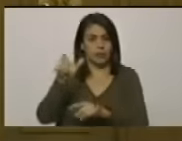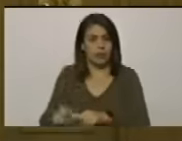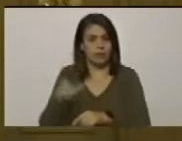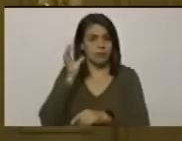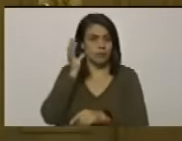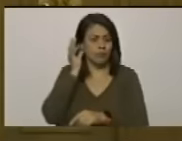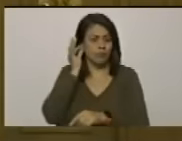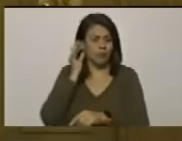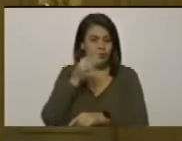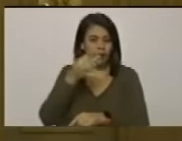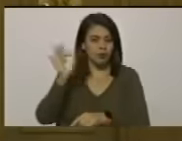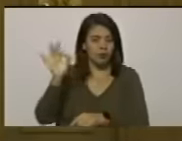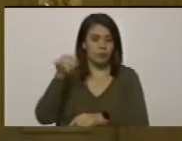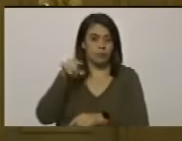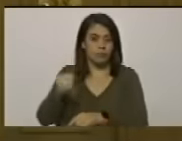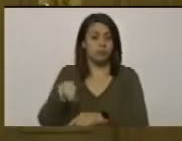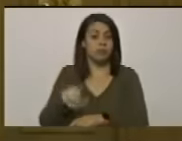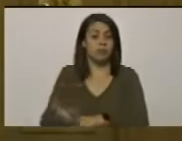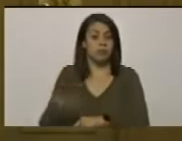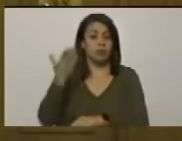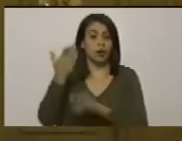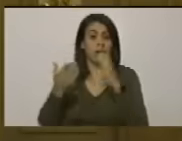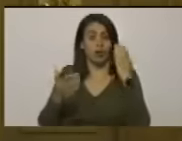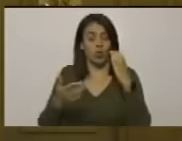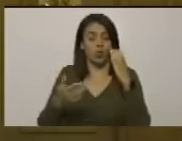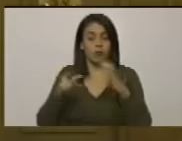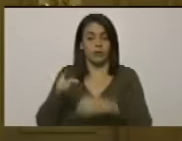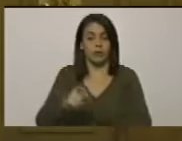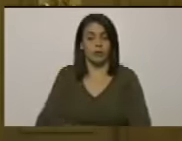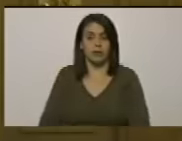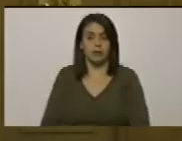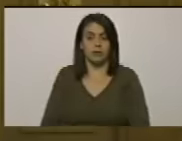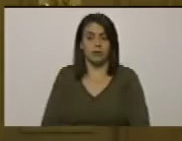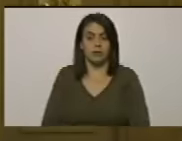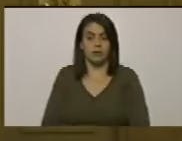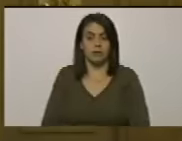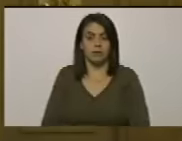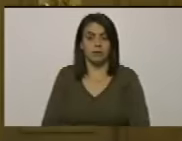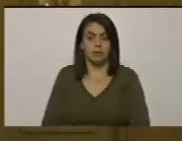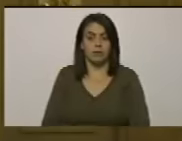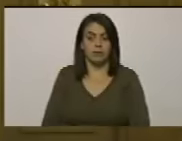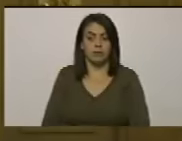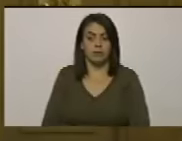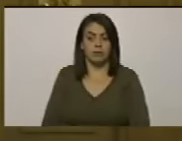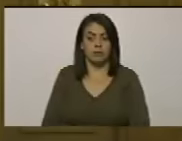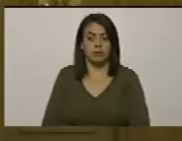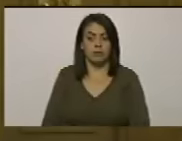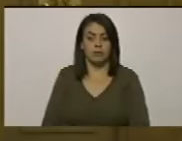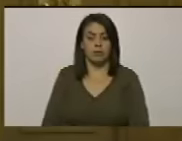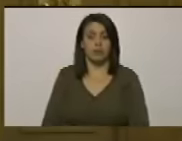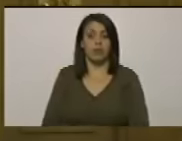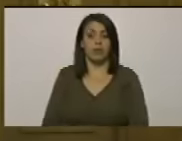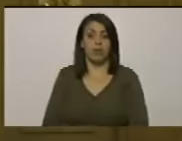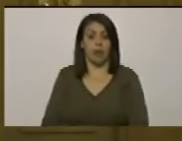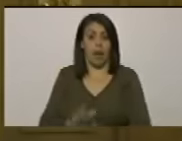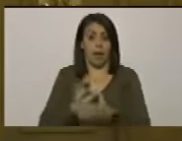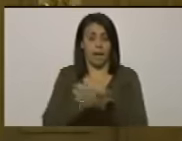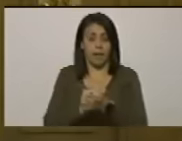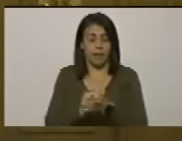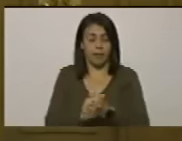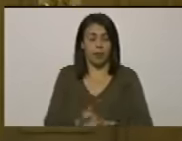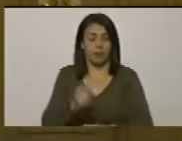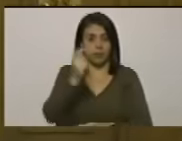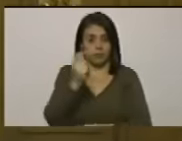extraordinaria e insigne colombiana de modo queridos compañeros y